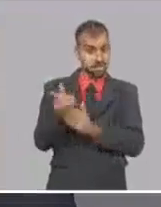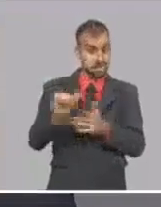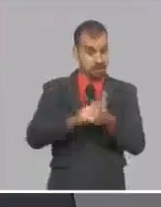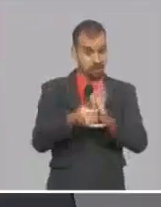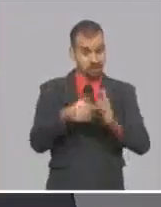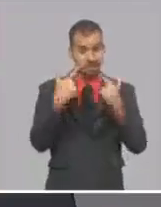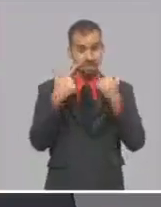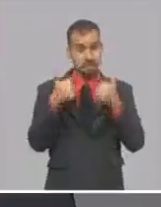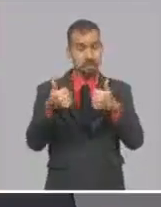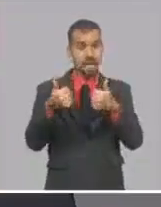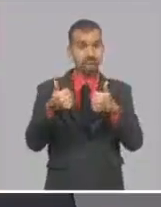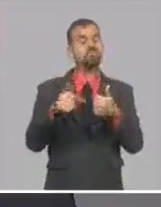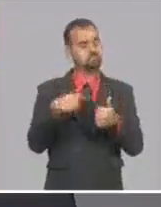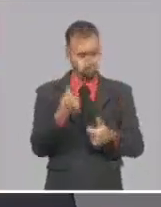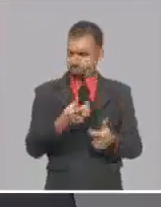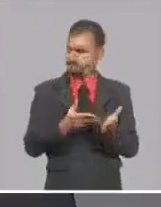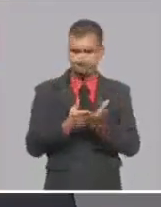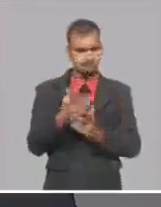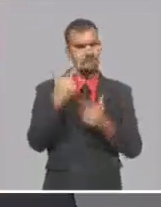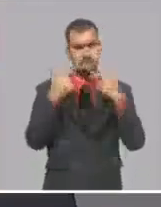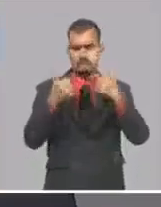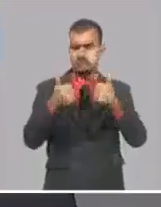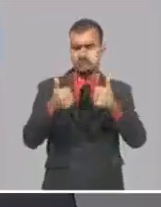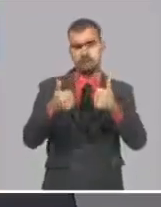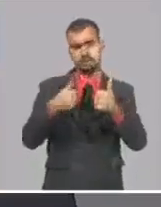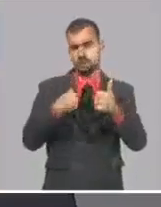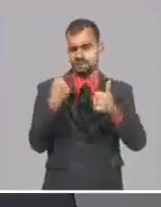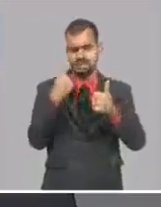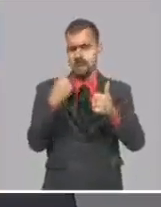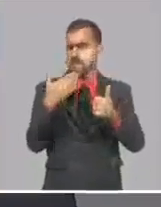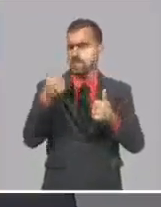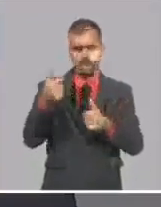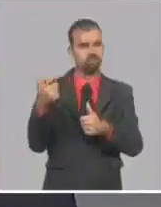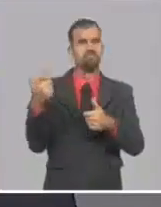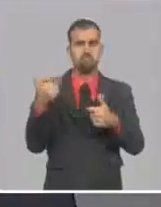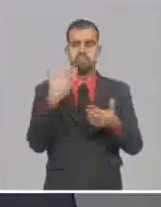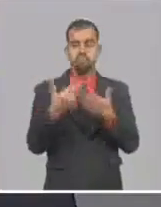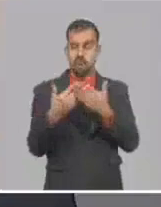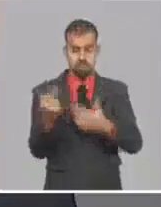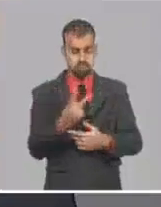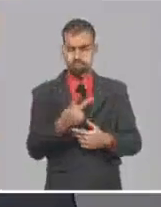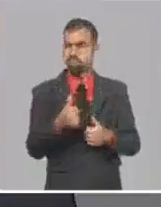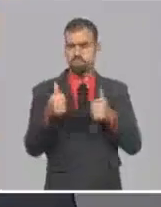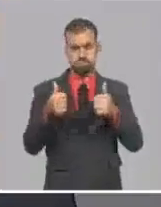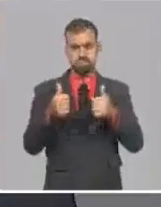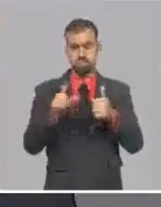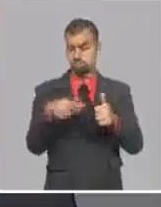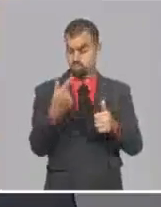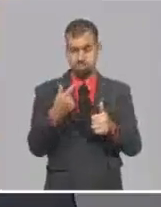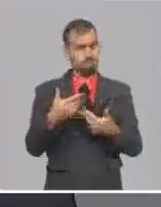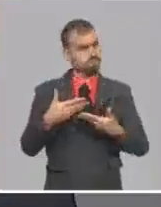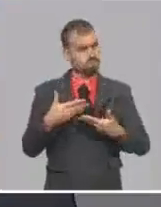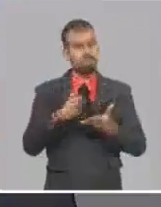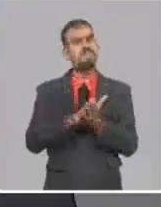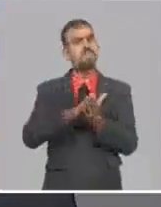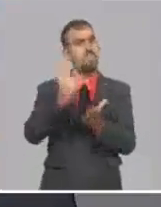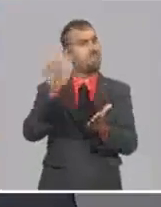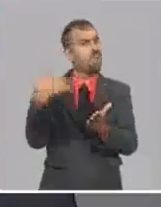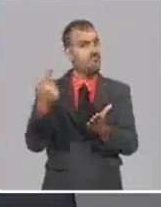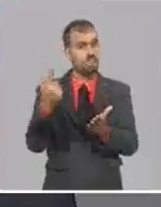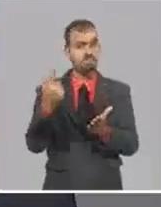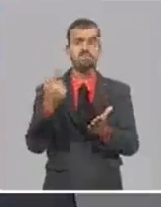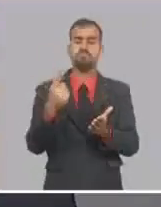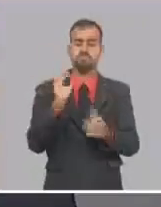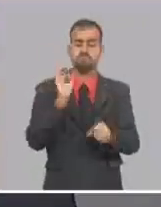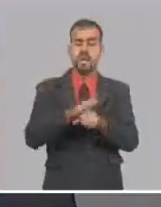Muy optimista y mantenemos nuestro compromiso de que primer semestre del año que viene